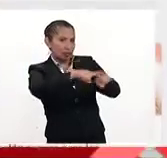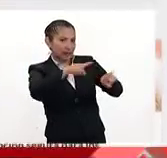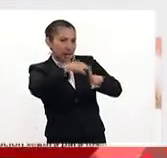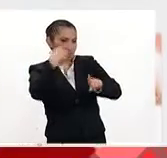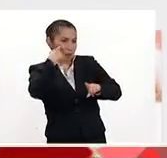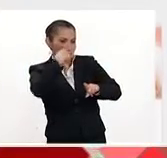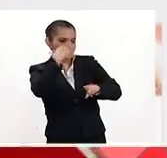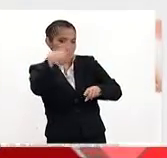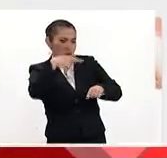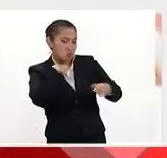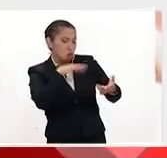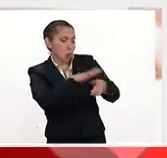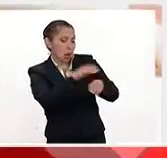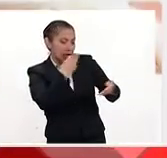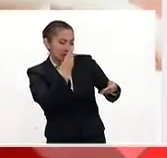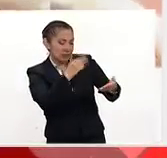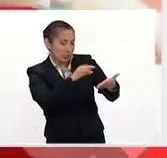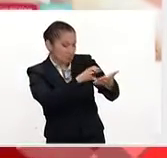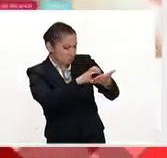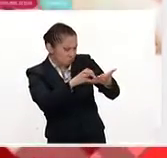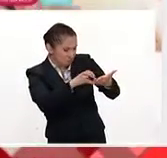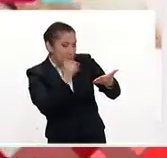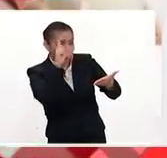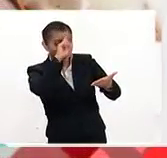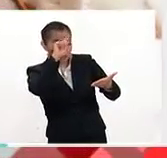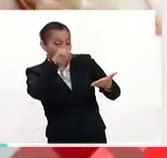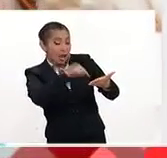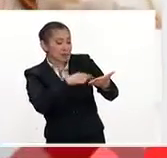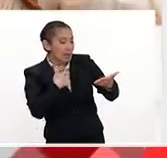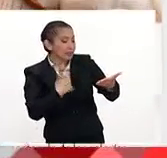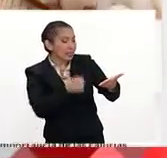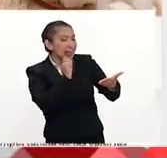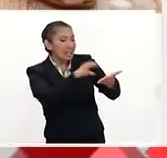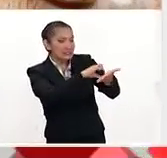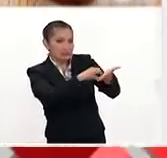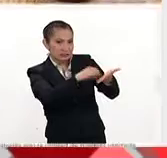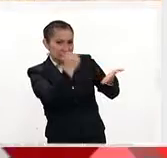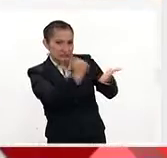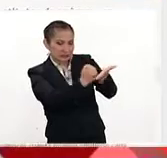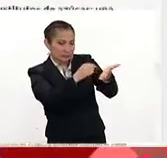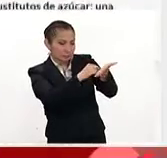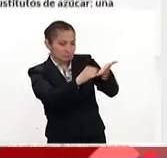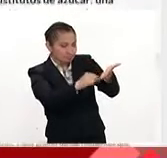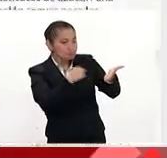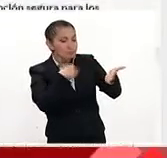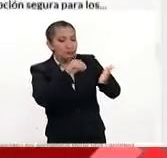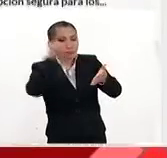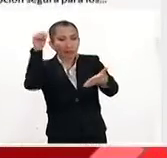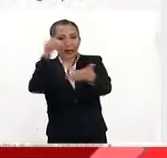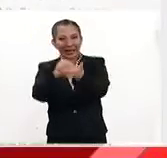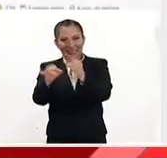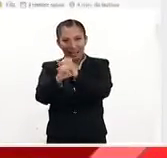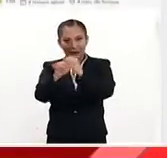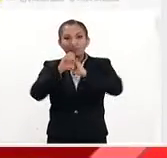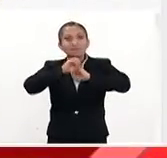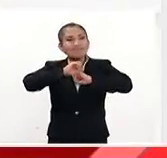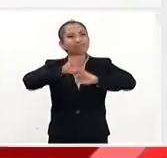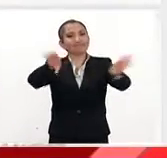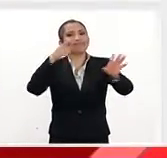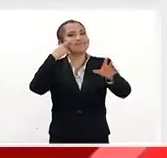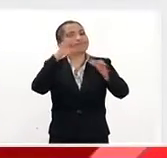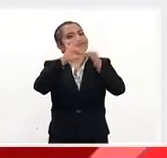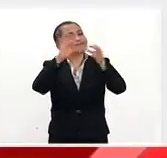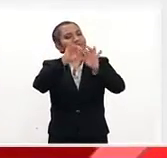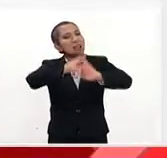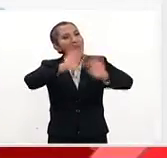cada uno tendrá su visión, ¿no? Pero queremos, como consejo, hacer que ellos se entiendan. Entonces, se sube esta información a la página de Internet, tenemos